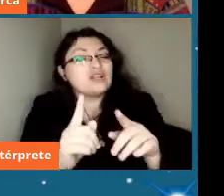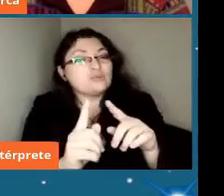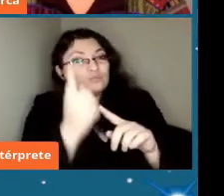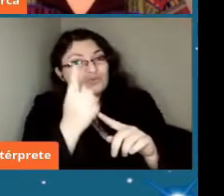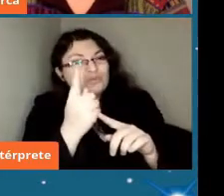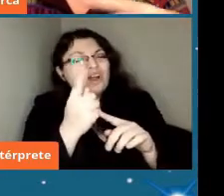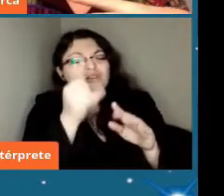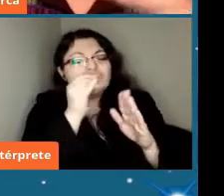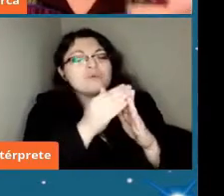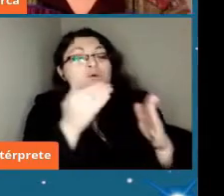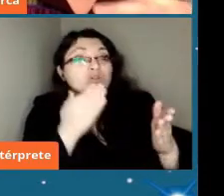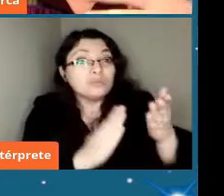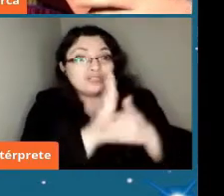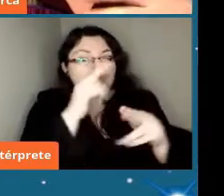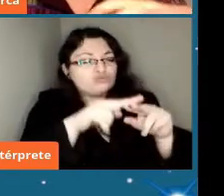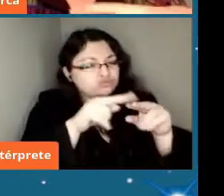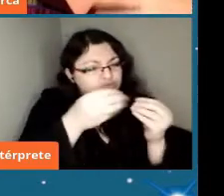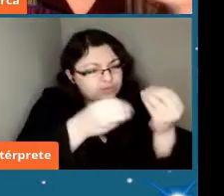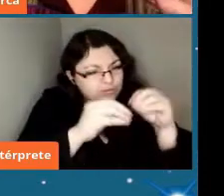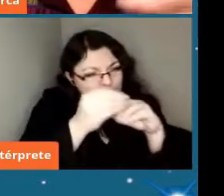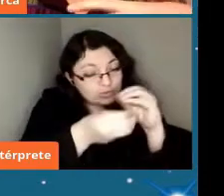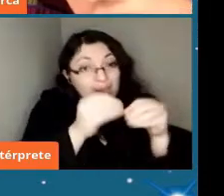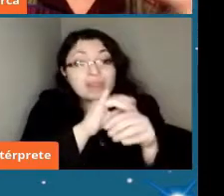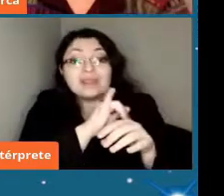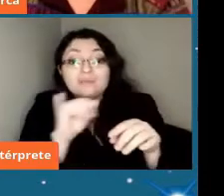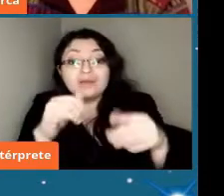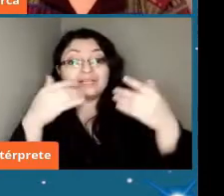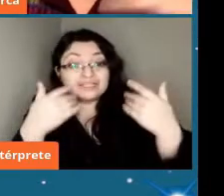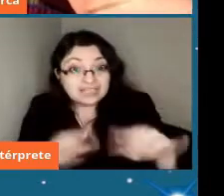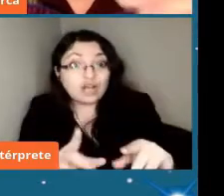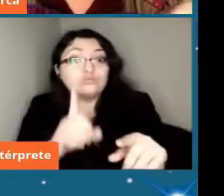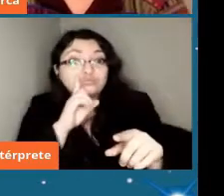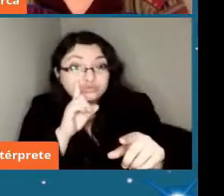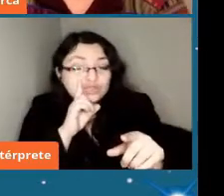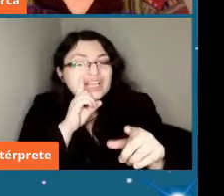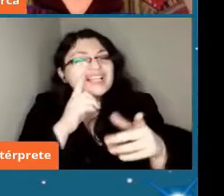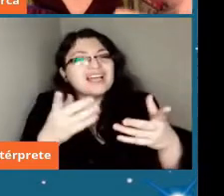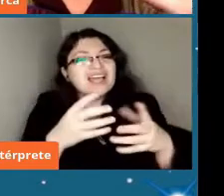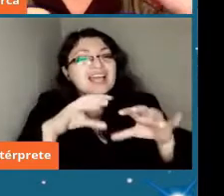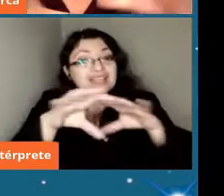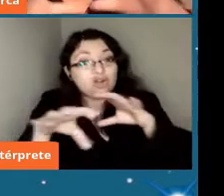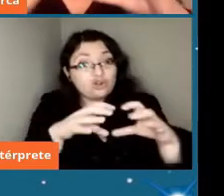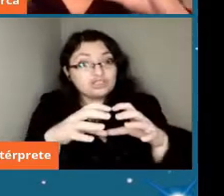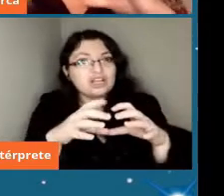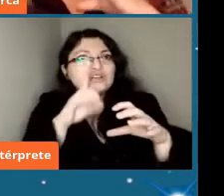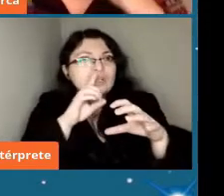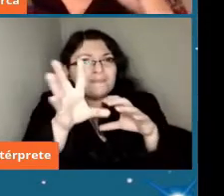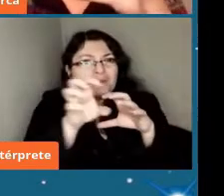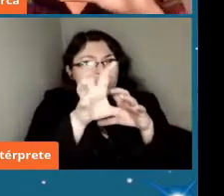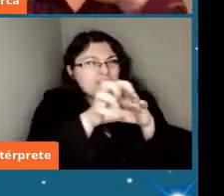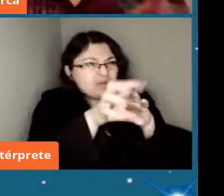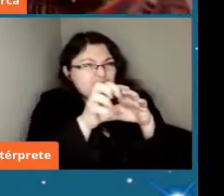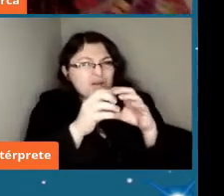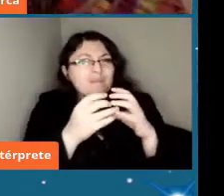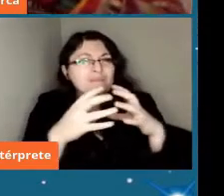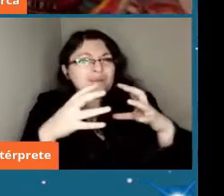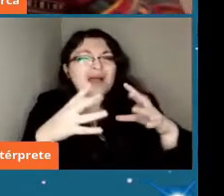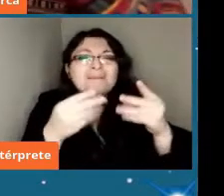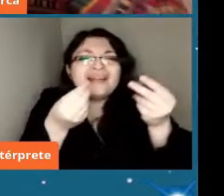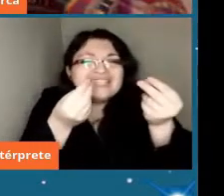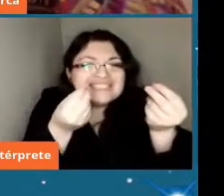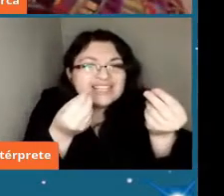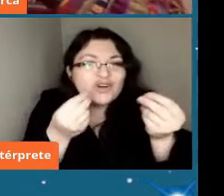la formación planetaria donde ya tenemos estos cuerpos protoplanetarios que están acretando más material igual que un Pac-Man